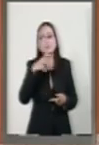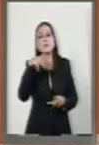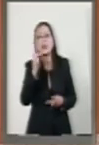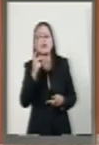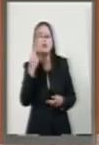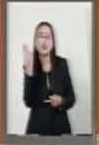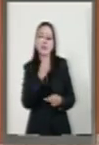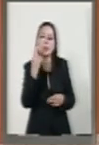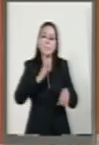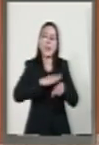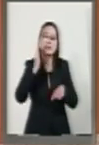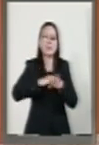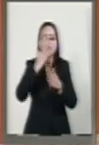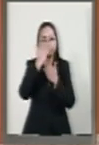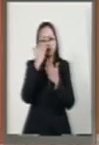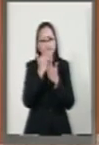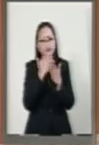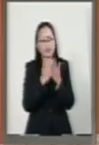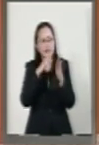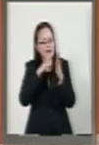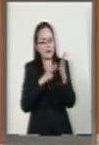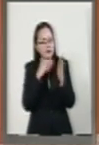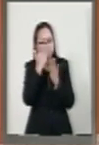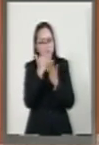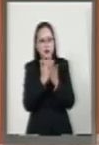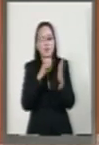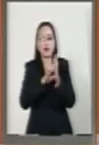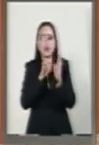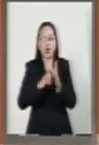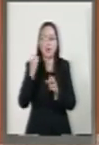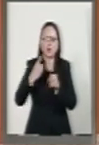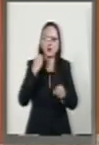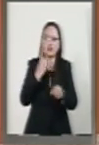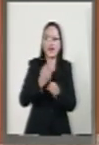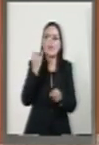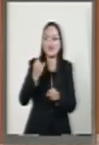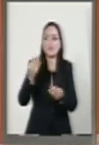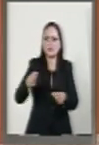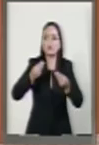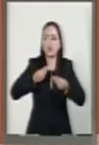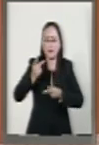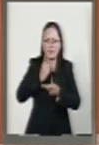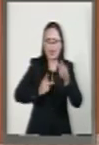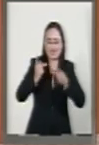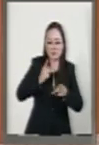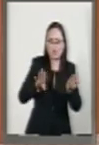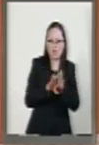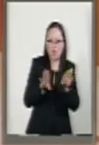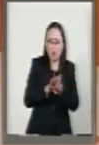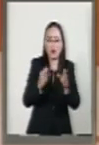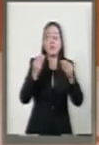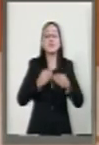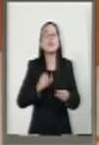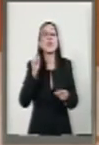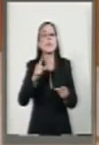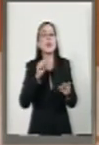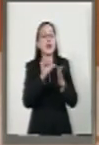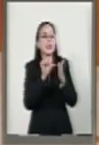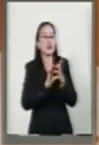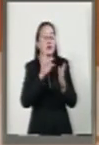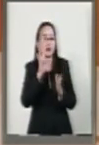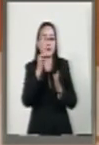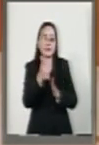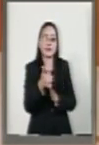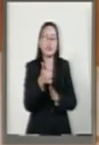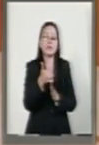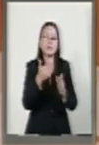cumplir con otros criterios como son de oportunidad y disposición en la entrega de los recursos. Por otra parte, el artículo 46.